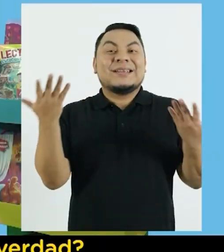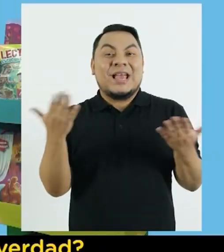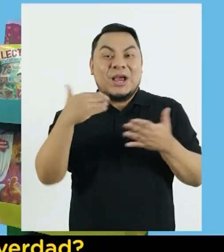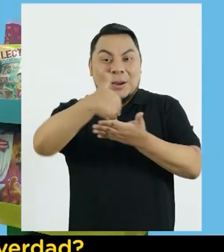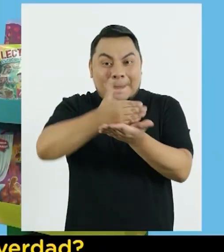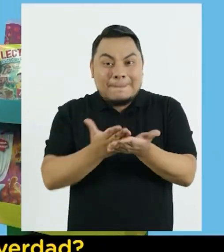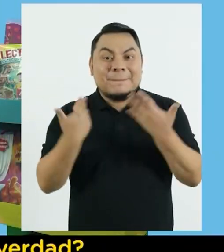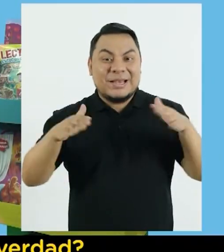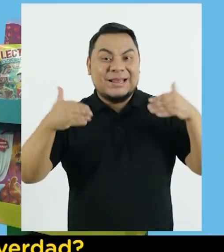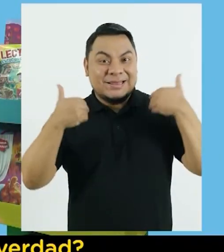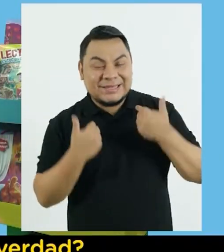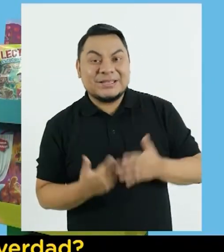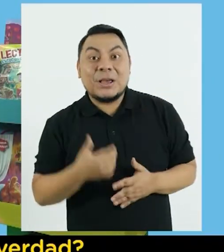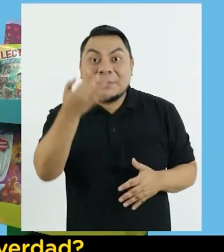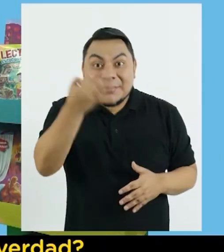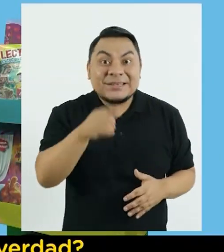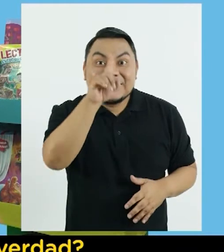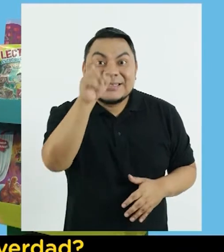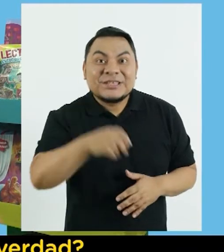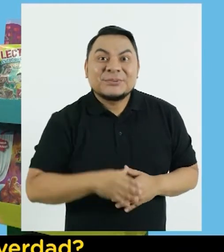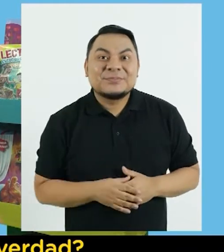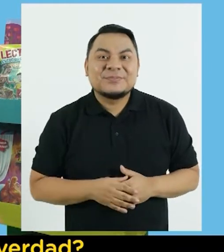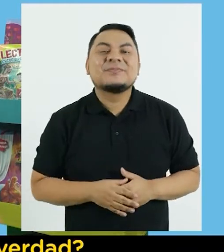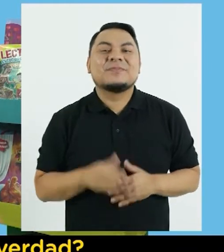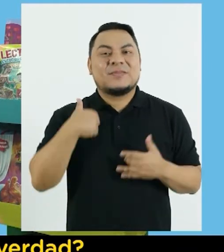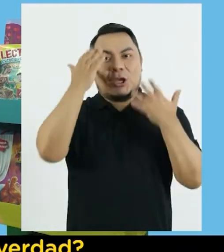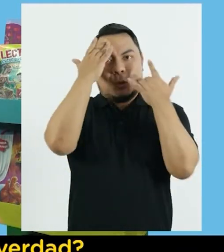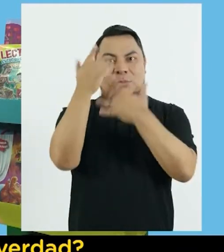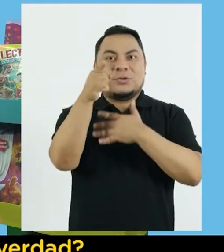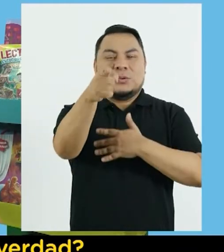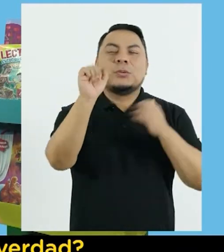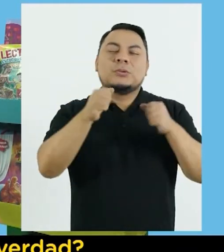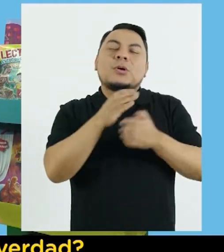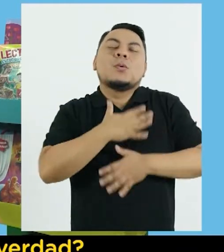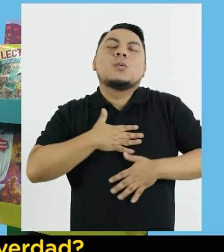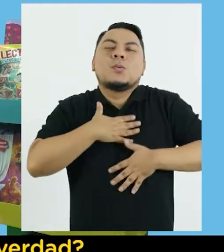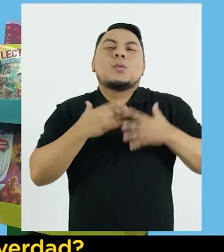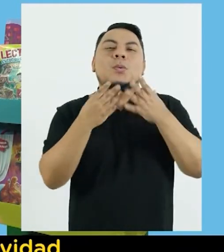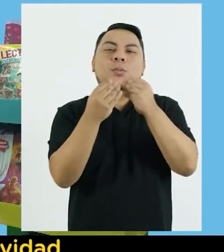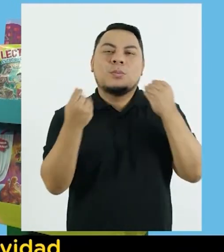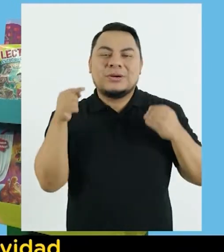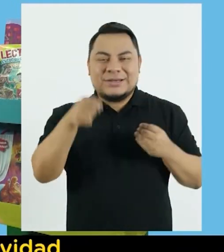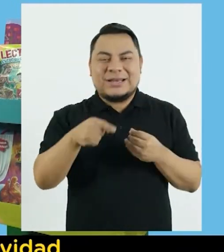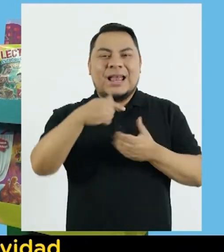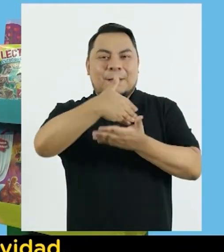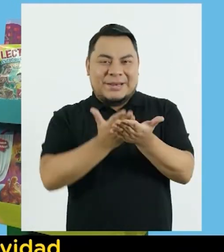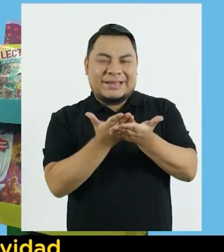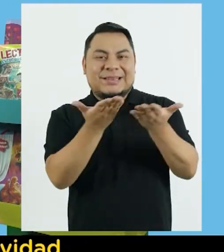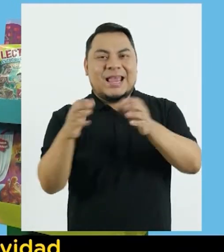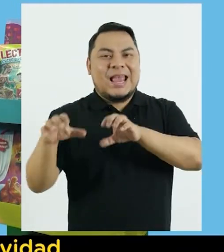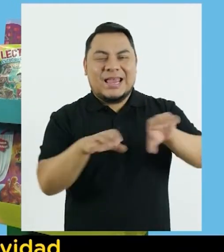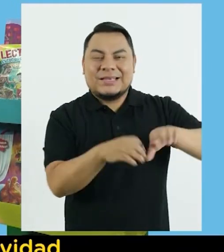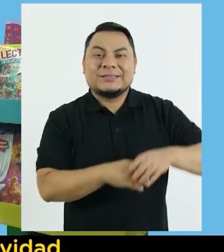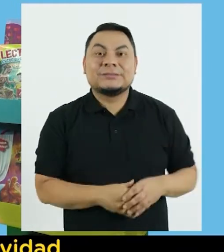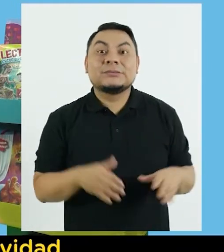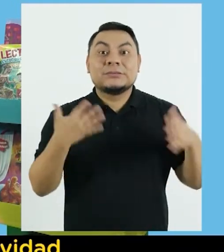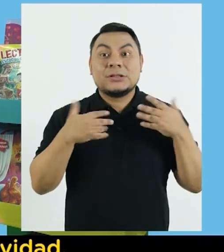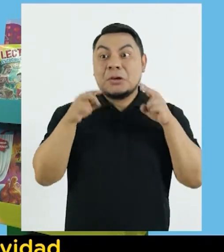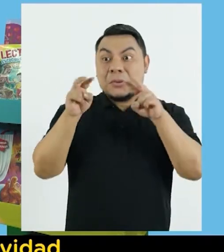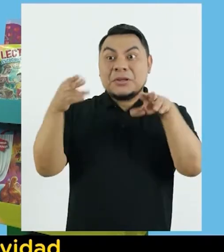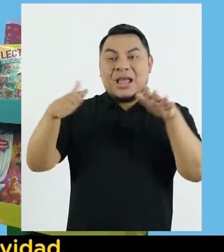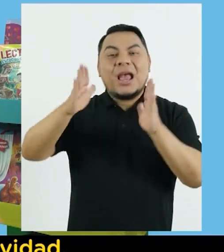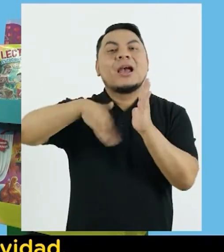Qué divertido bloque hemos tenido ¿Verdad? Espero que les haya gustado